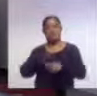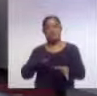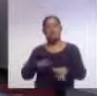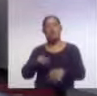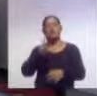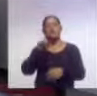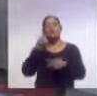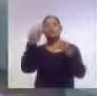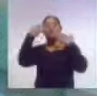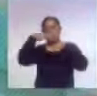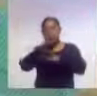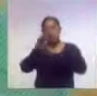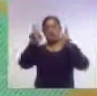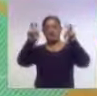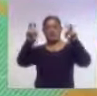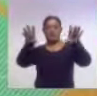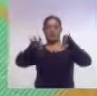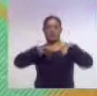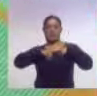adopción.